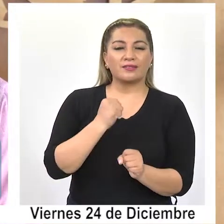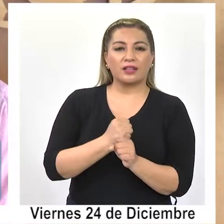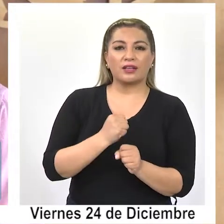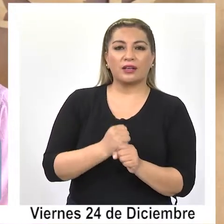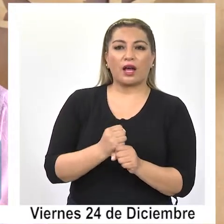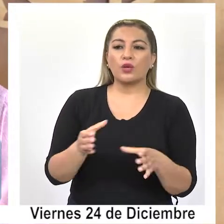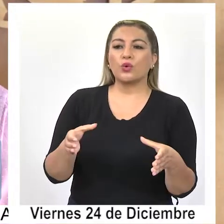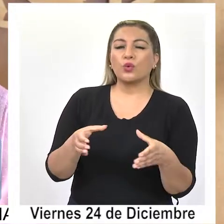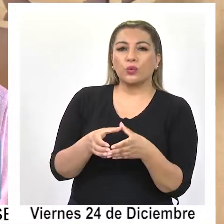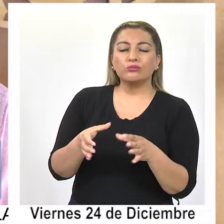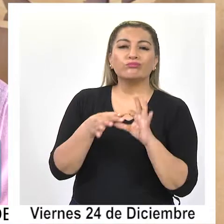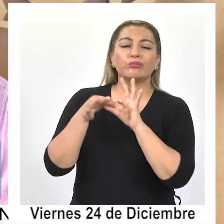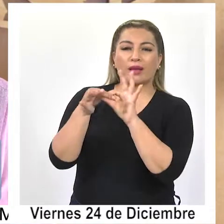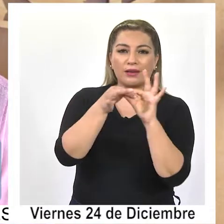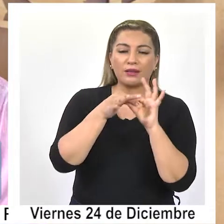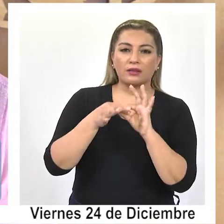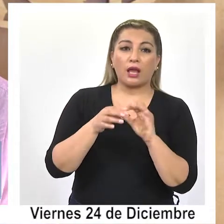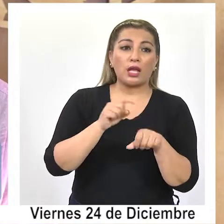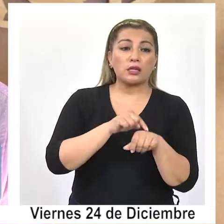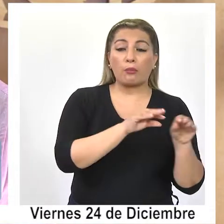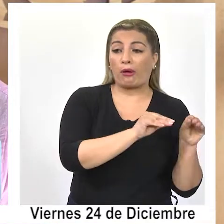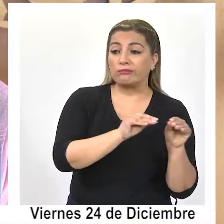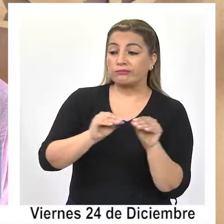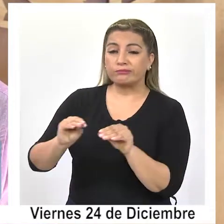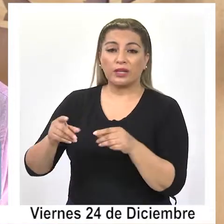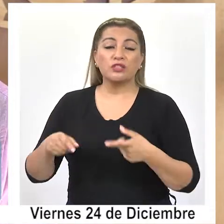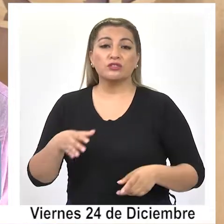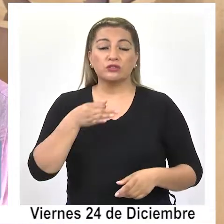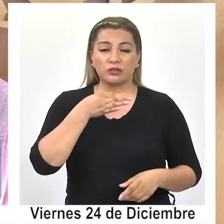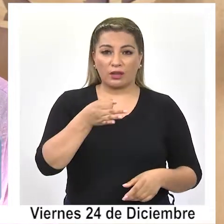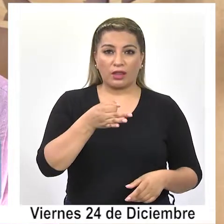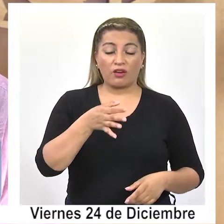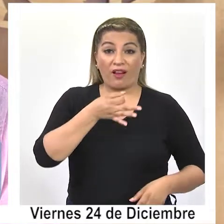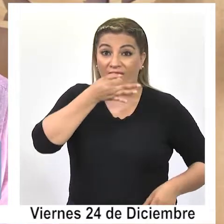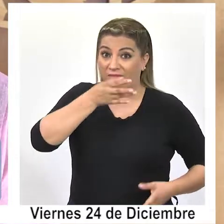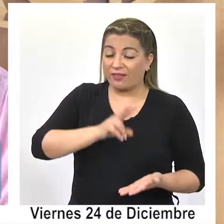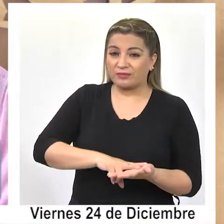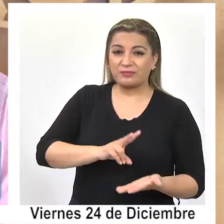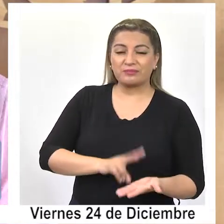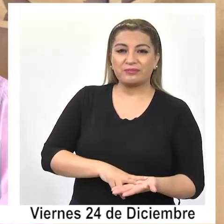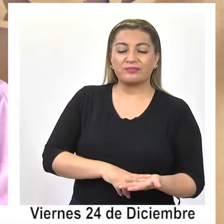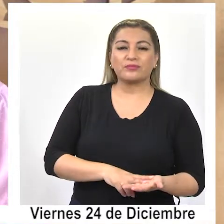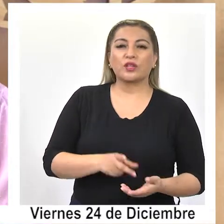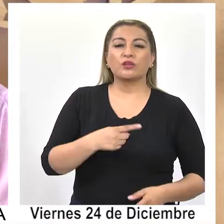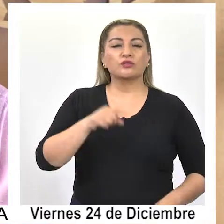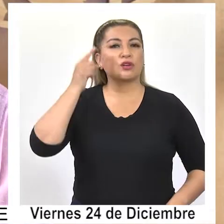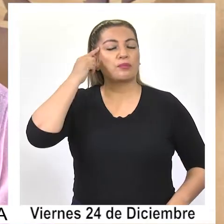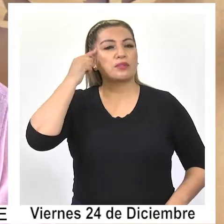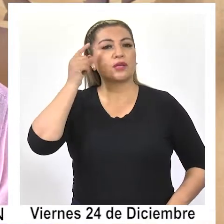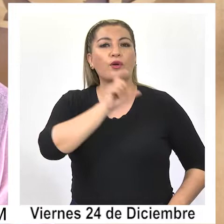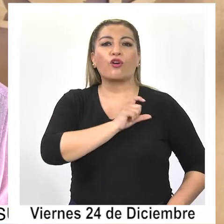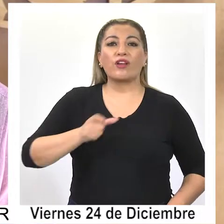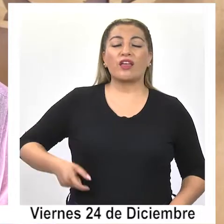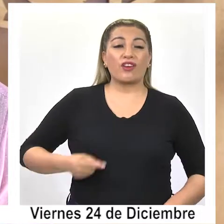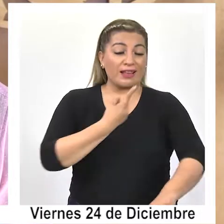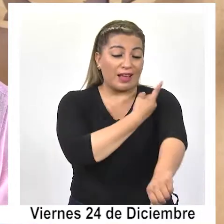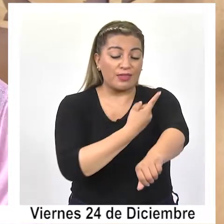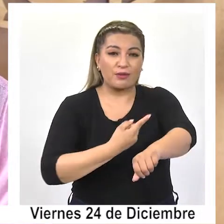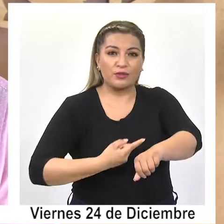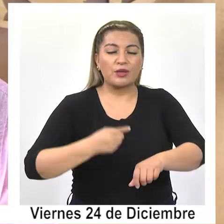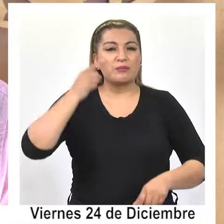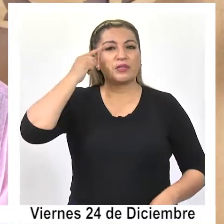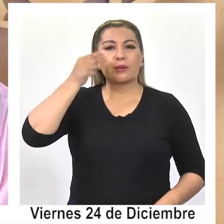en equipo el tiempo que dure, pero debo ser bastante franco que lo que nosotros esperamos con gobernadores en Chile que este sea